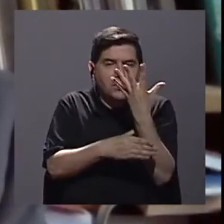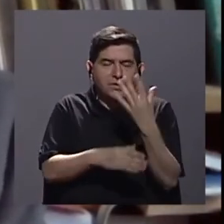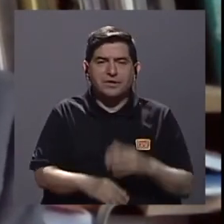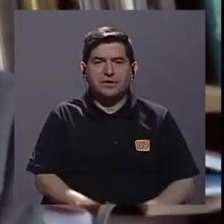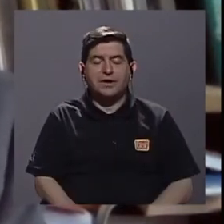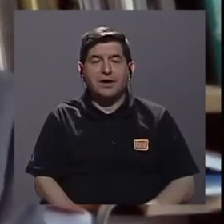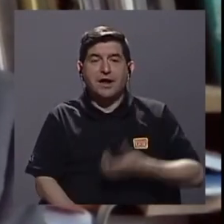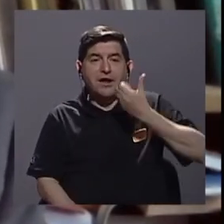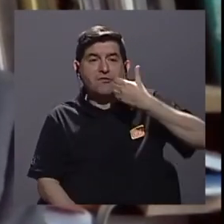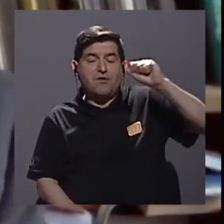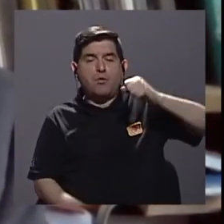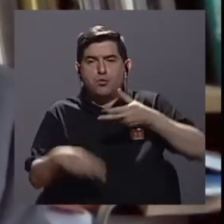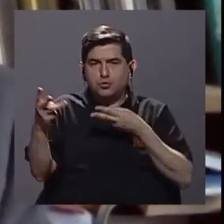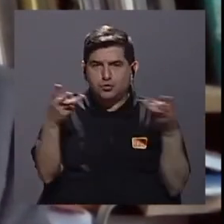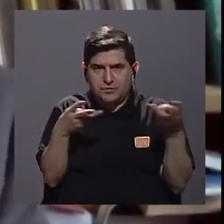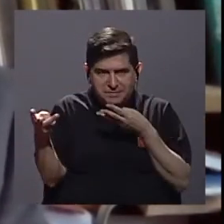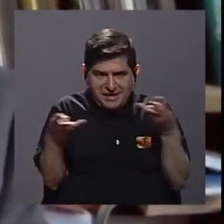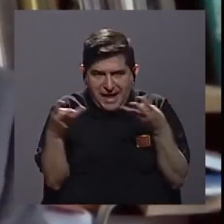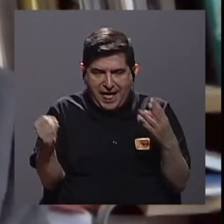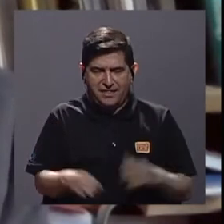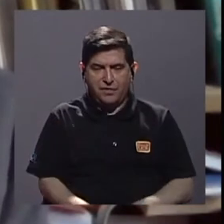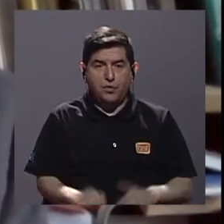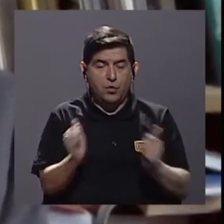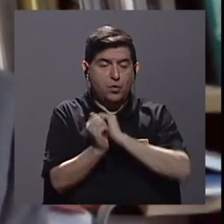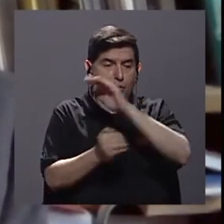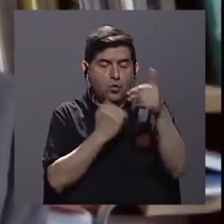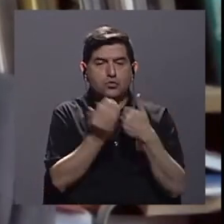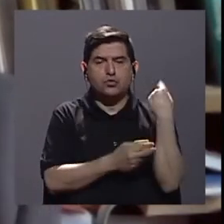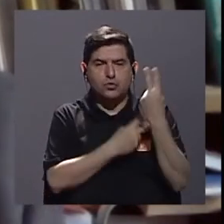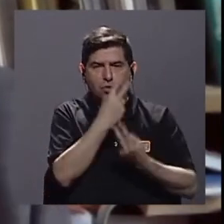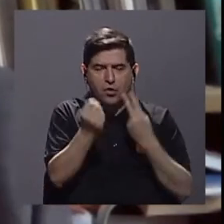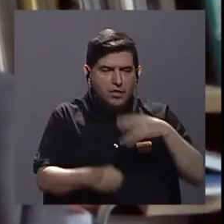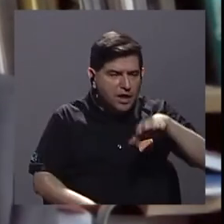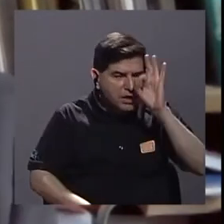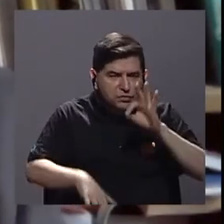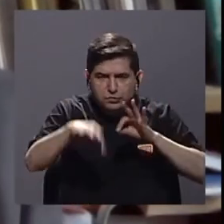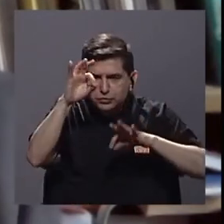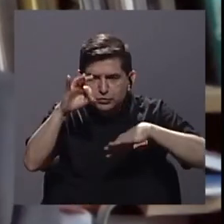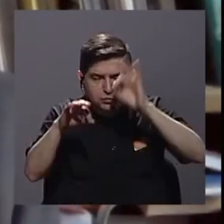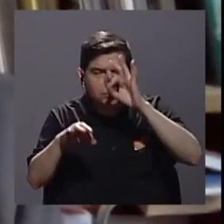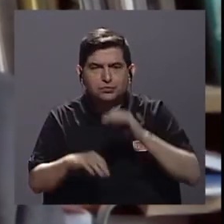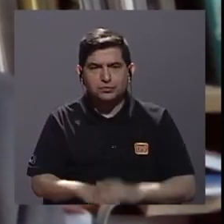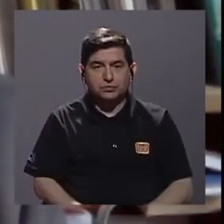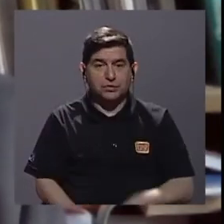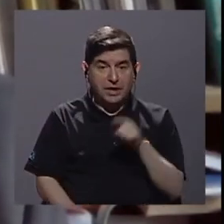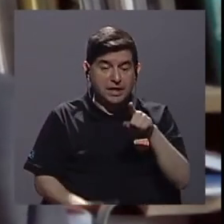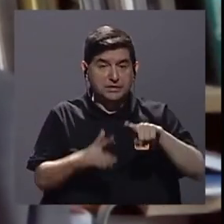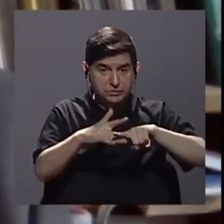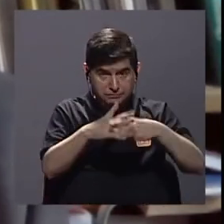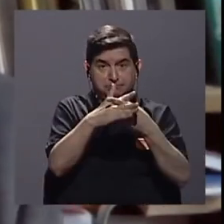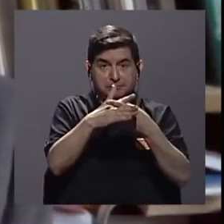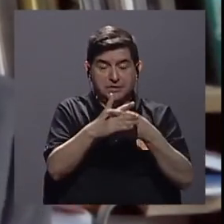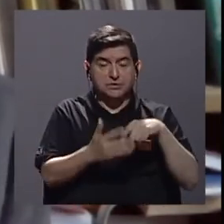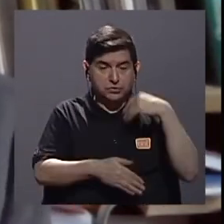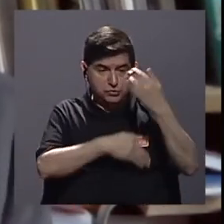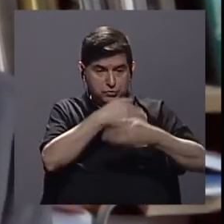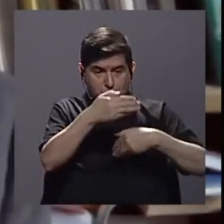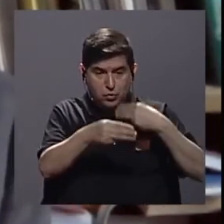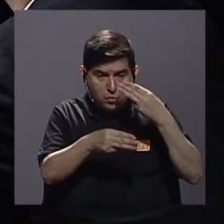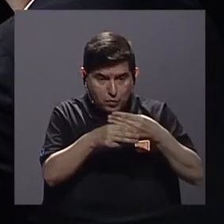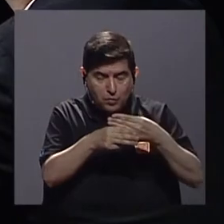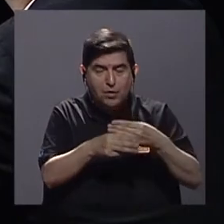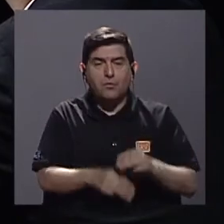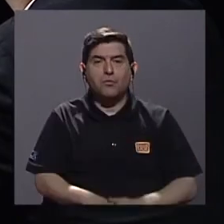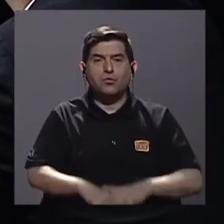llamar una revolución mercantil con todos los viajes de descubrimiento y eso empezó con el proceso de globalización de